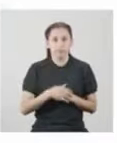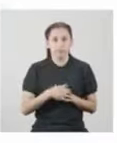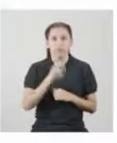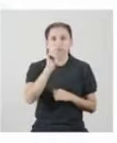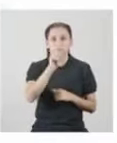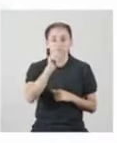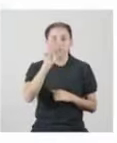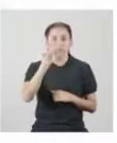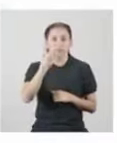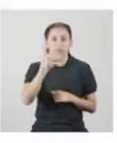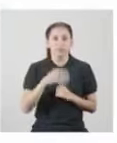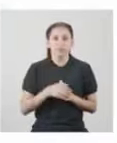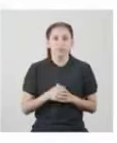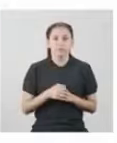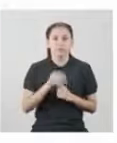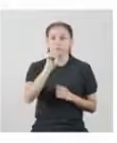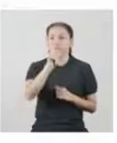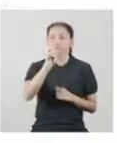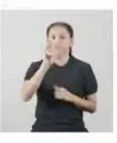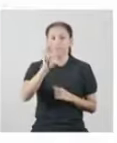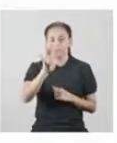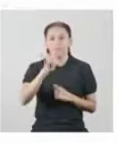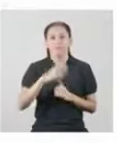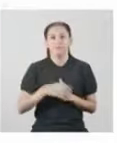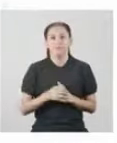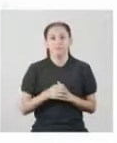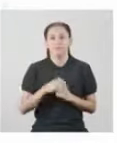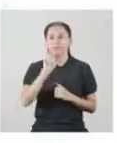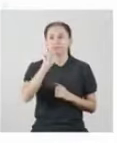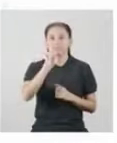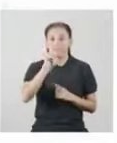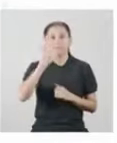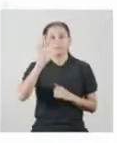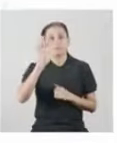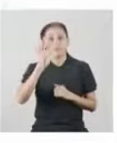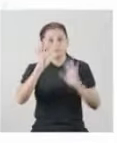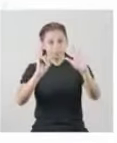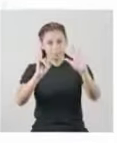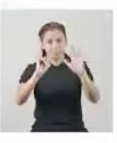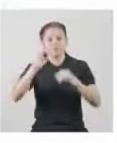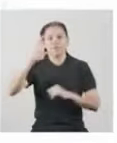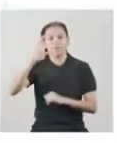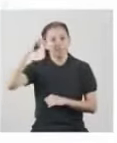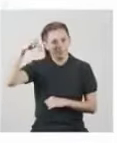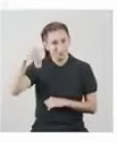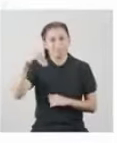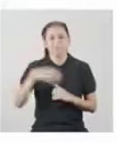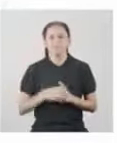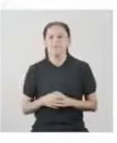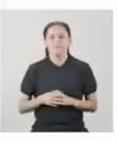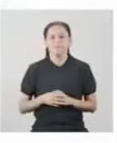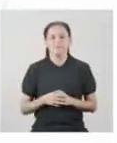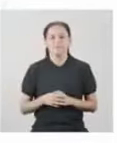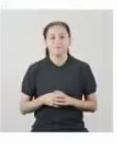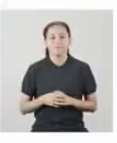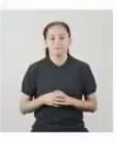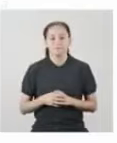centímetros 23 centímetros 24 centímetros Y 26 centímetros